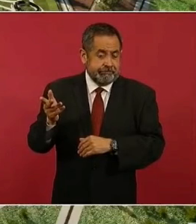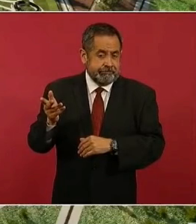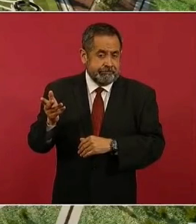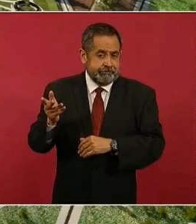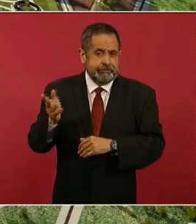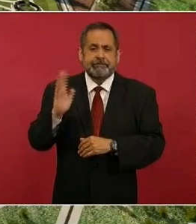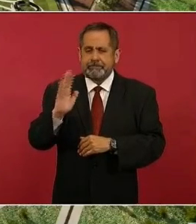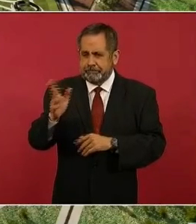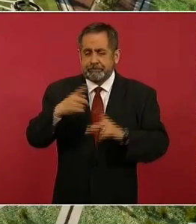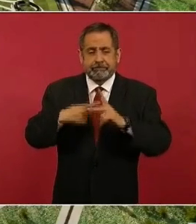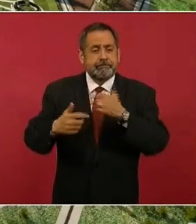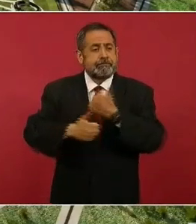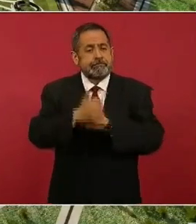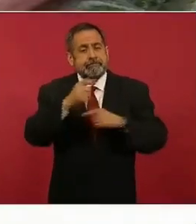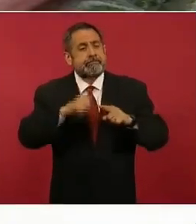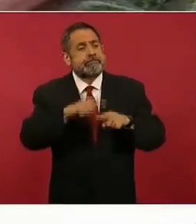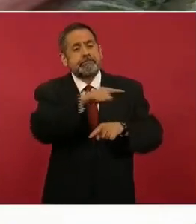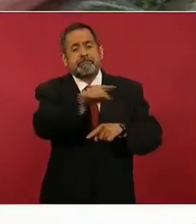de iniciar.